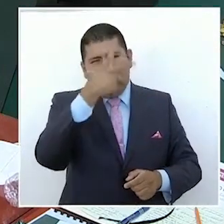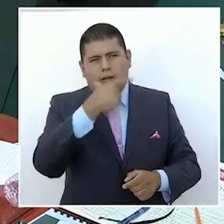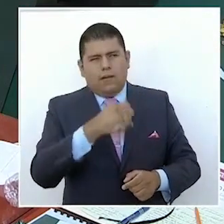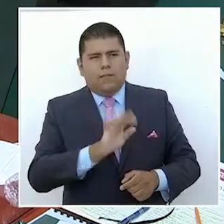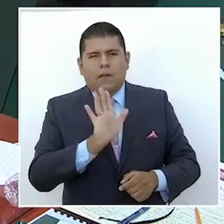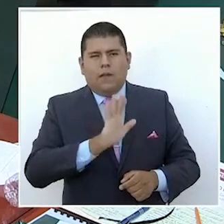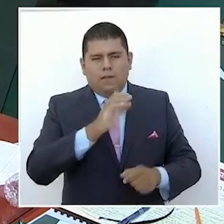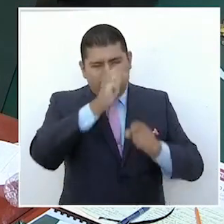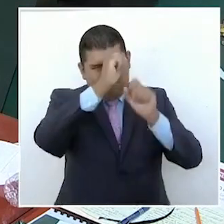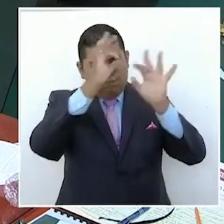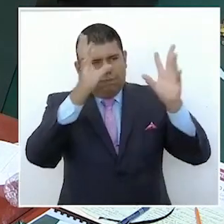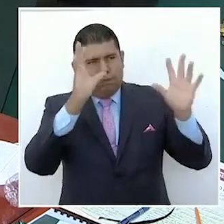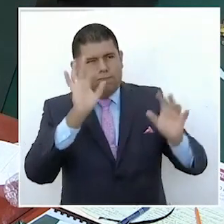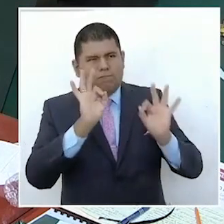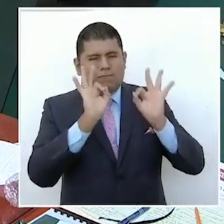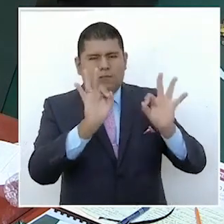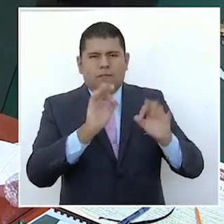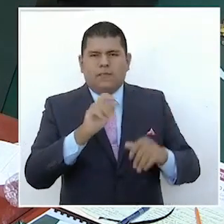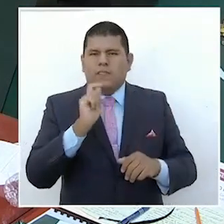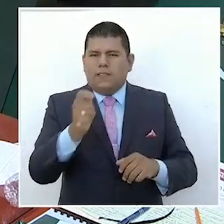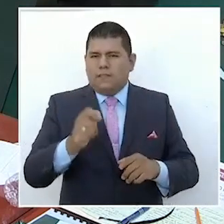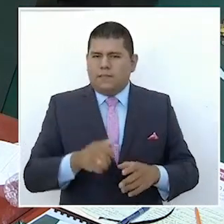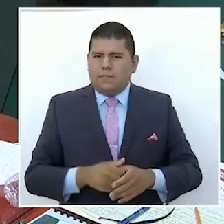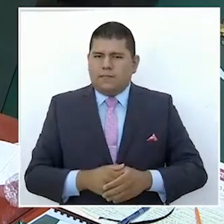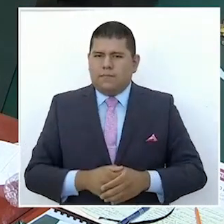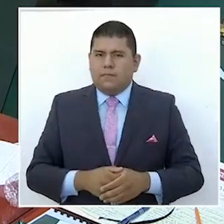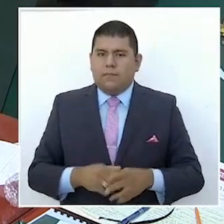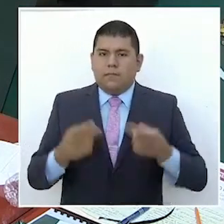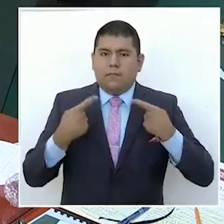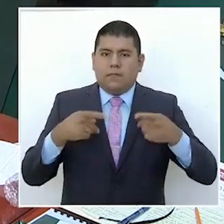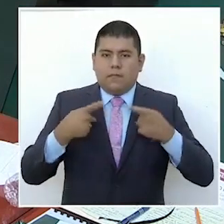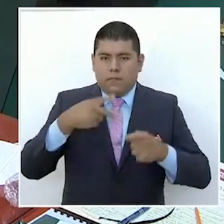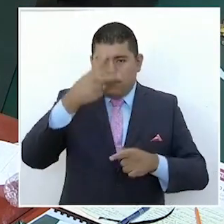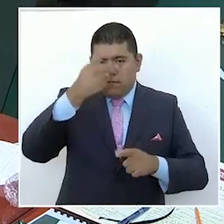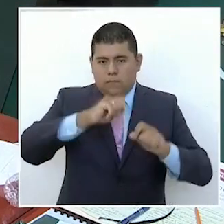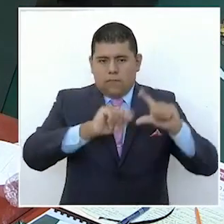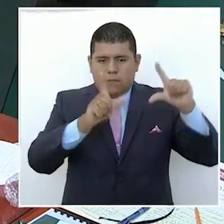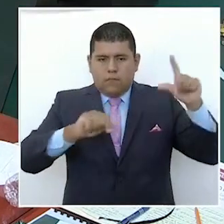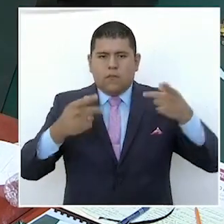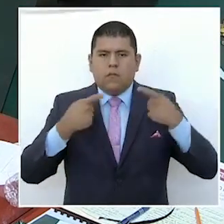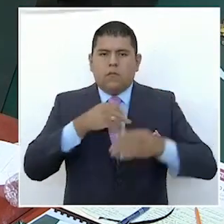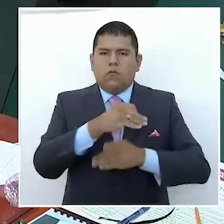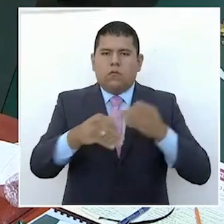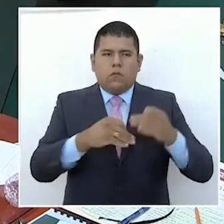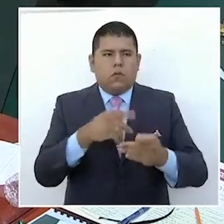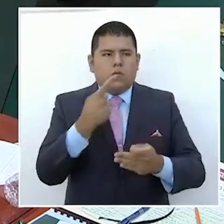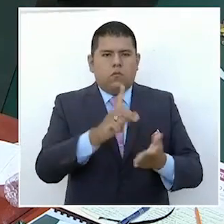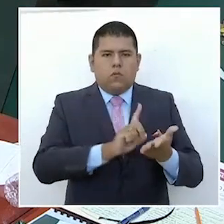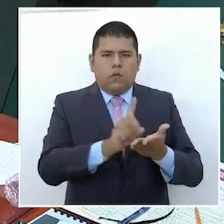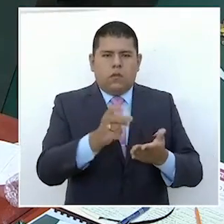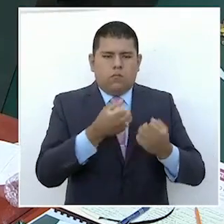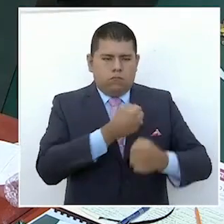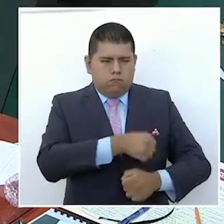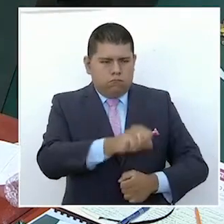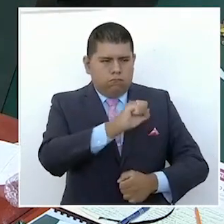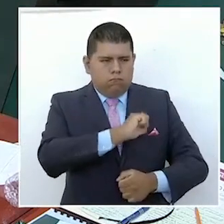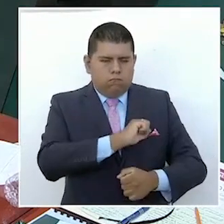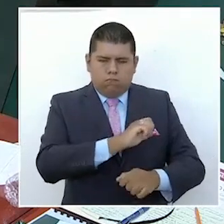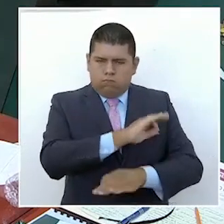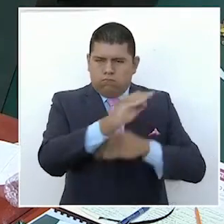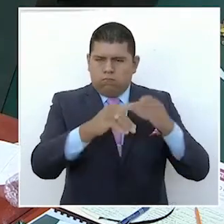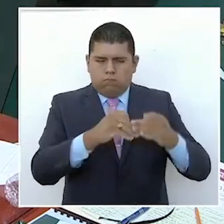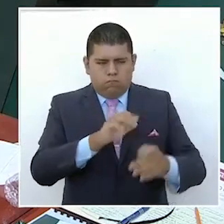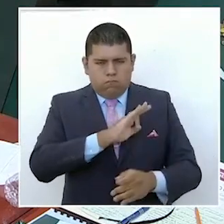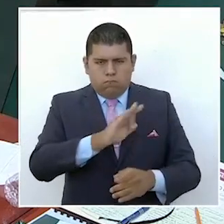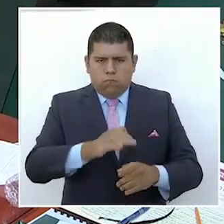el que el mexicano tenga garantizado el derecho a la salud. Porque